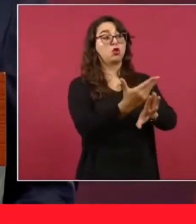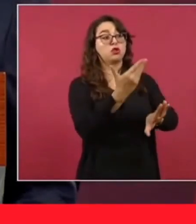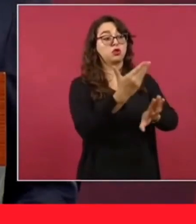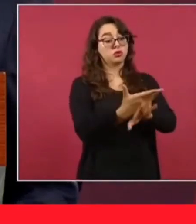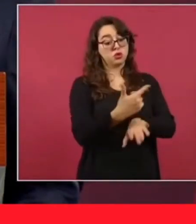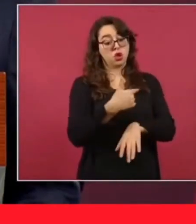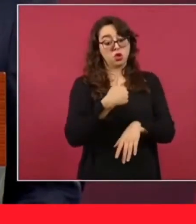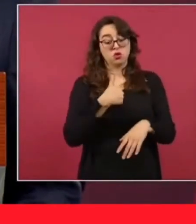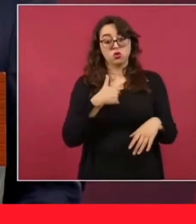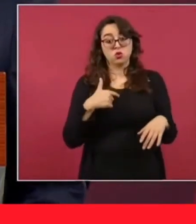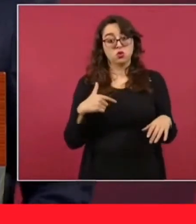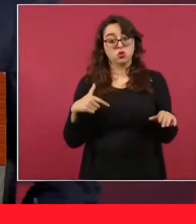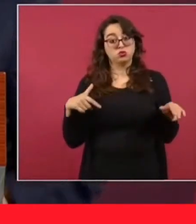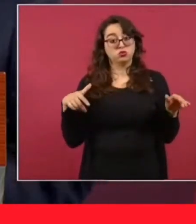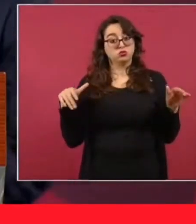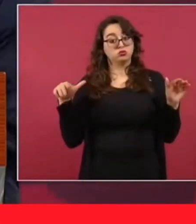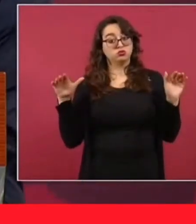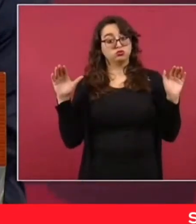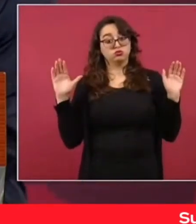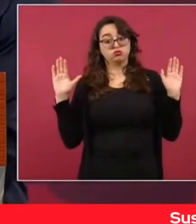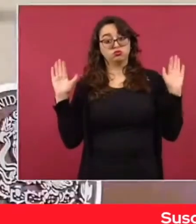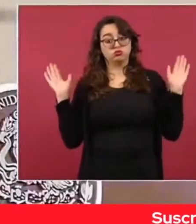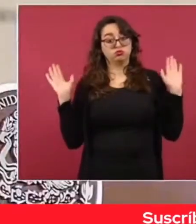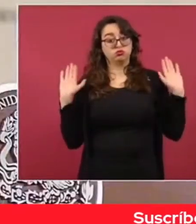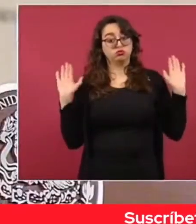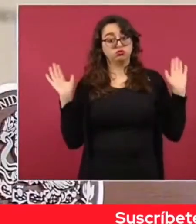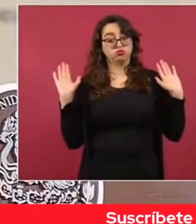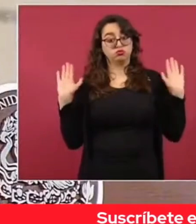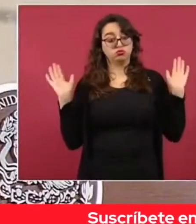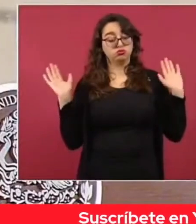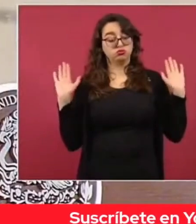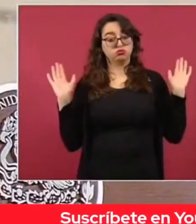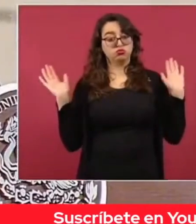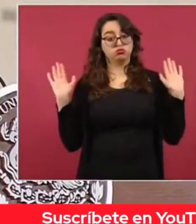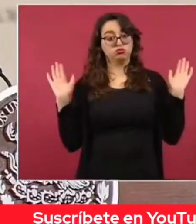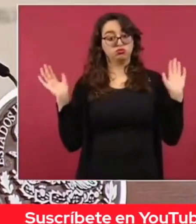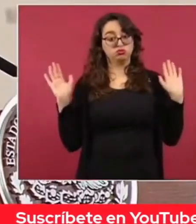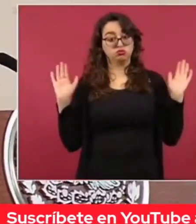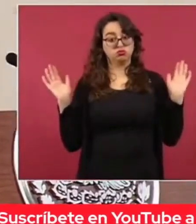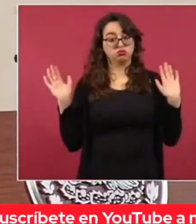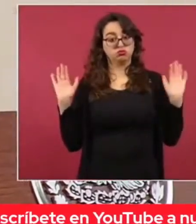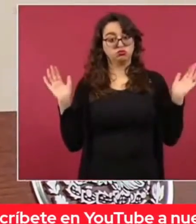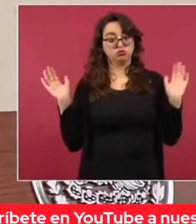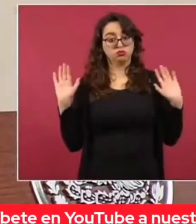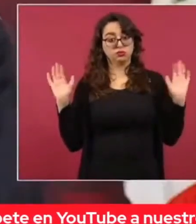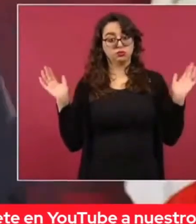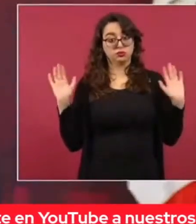nada que ver. Entonces, como era manco, le faltaba un brazo, empezó a jalar